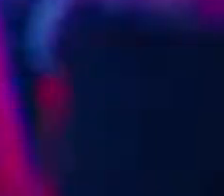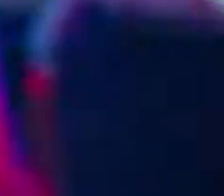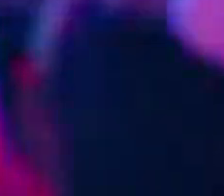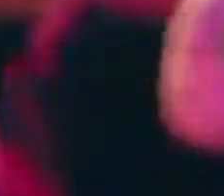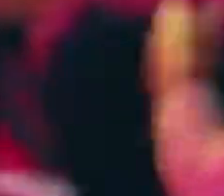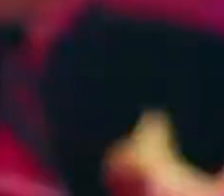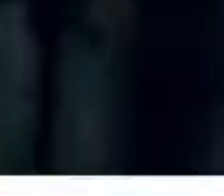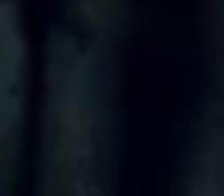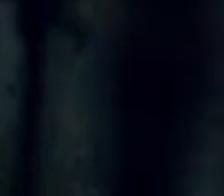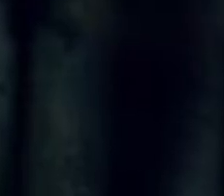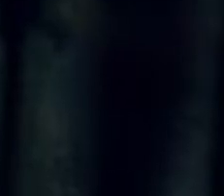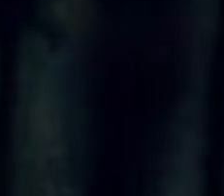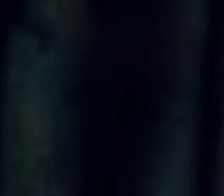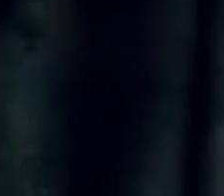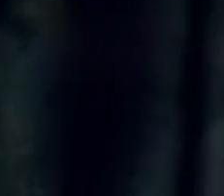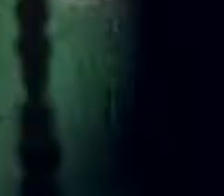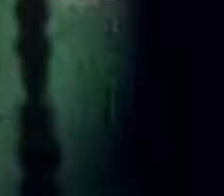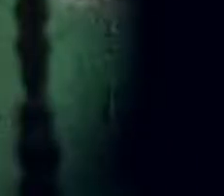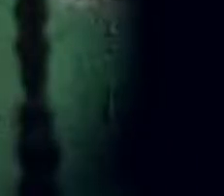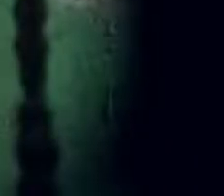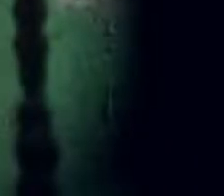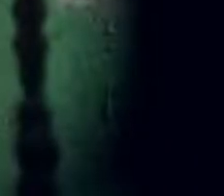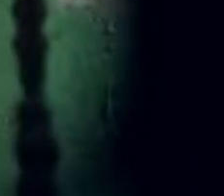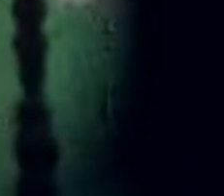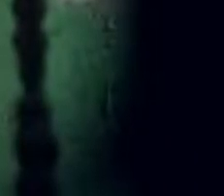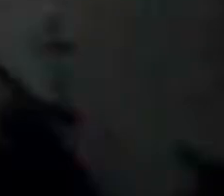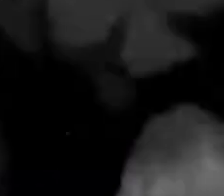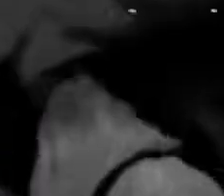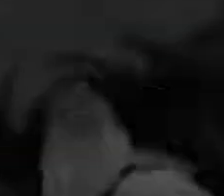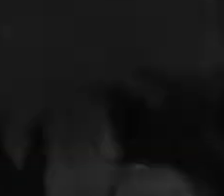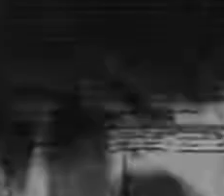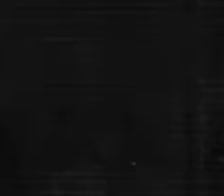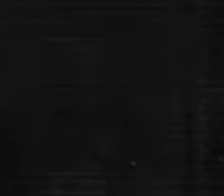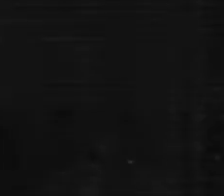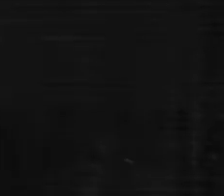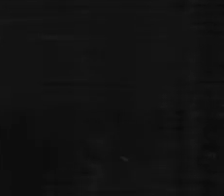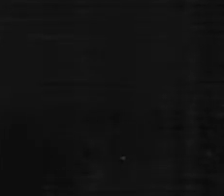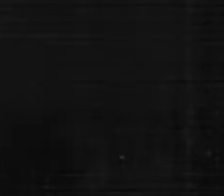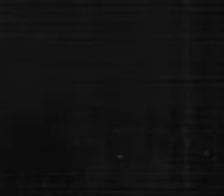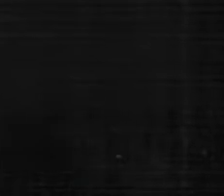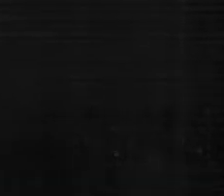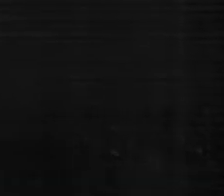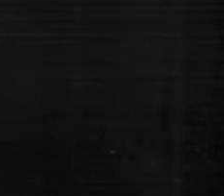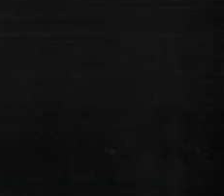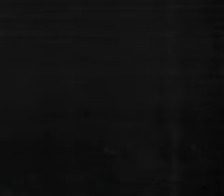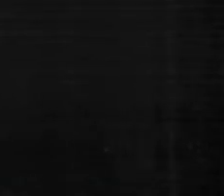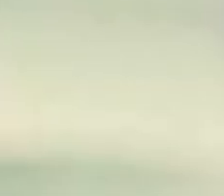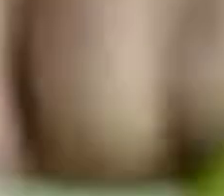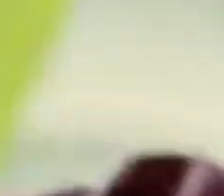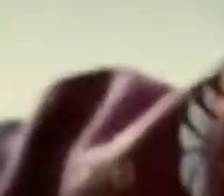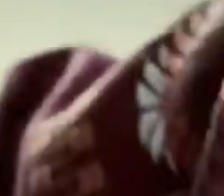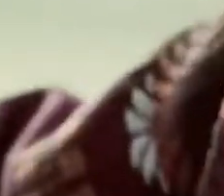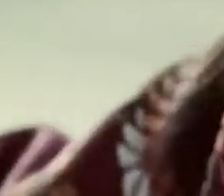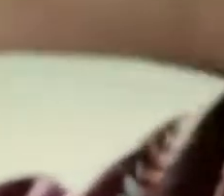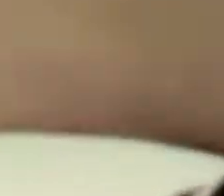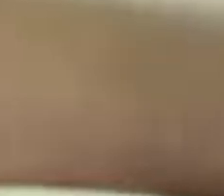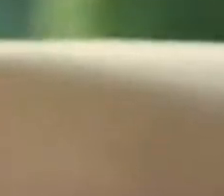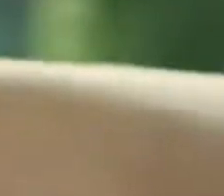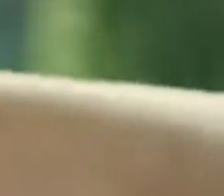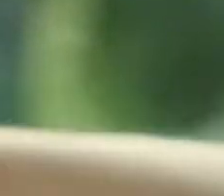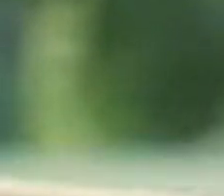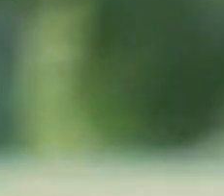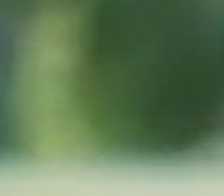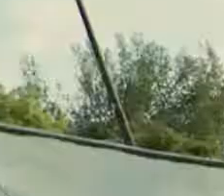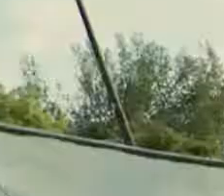O celebridad. No importa cómo te vistas o te disfraces para vender o meterte cristal o fentanilo, de todas formas te dañas. Si